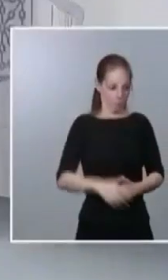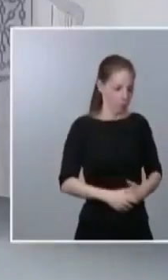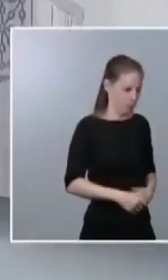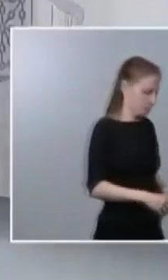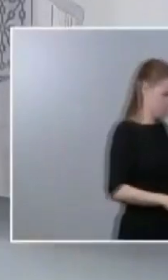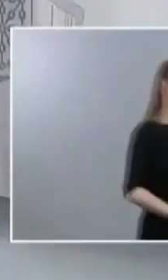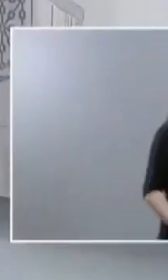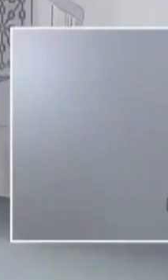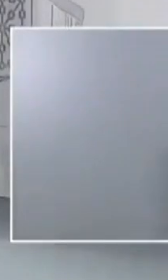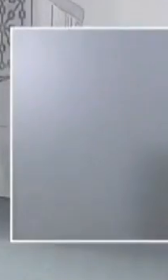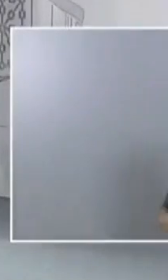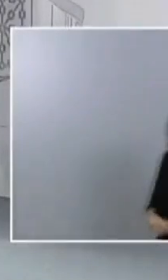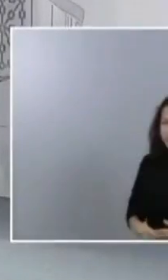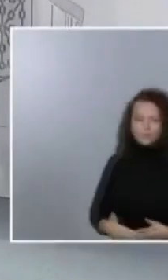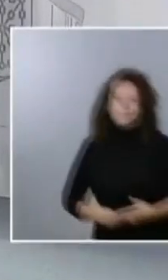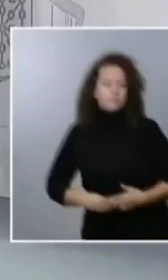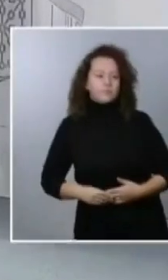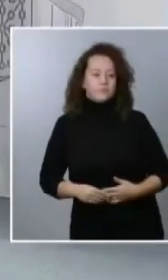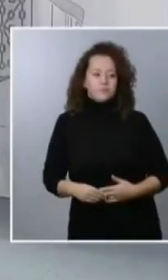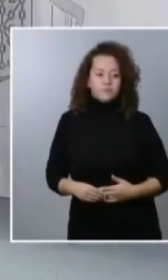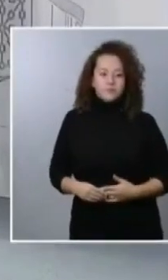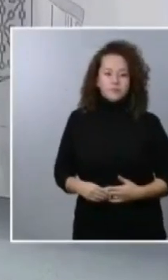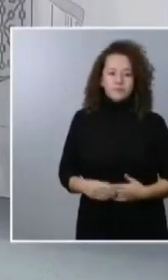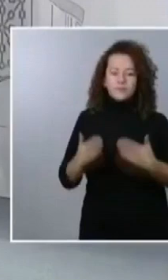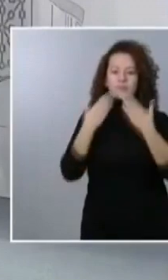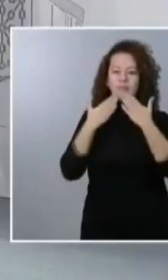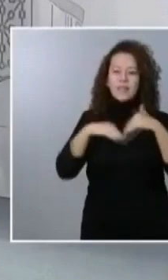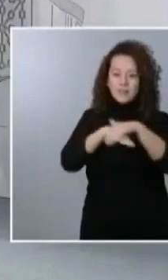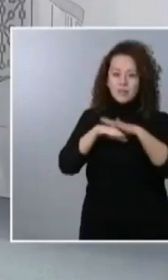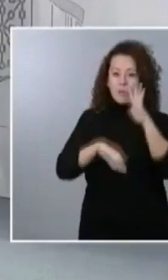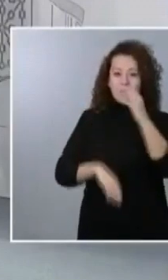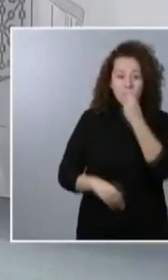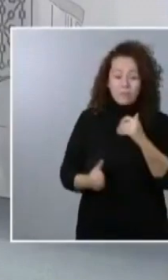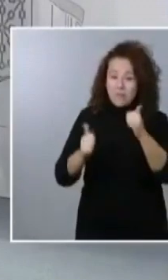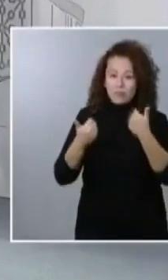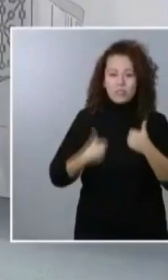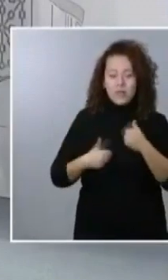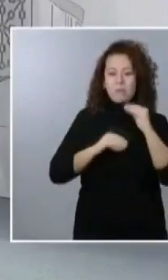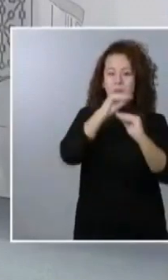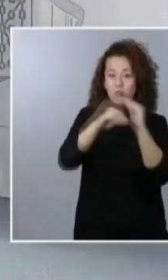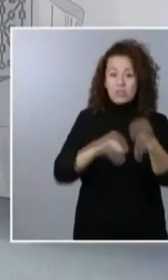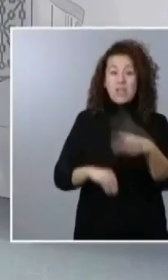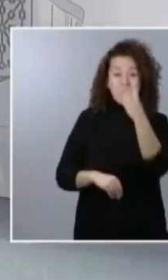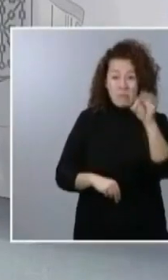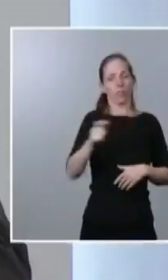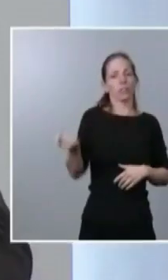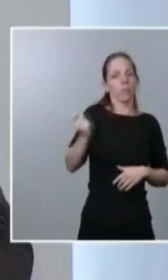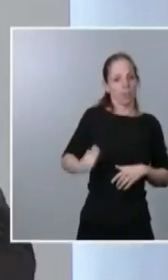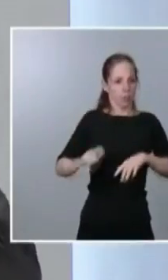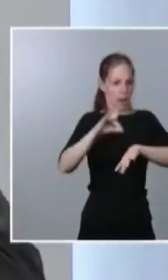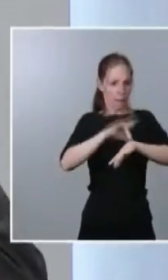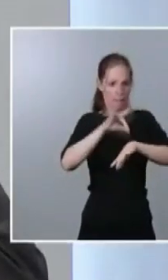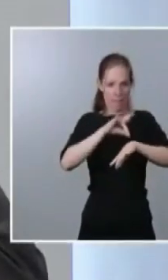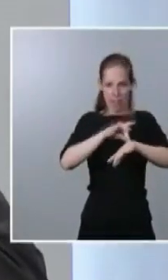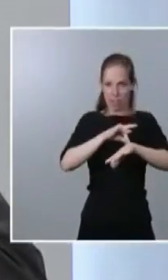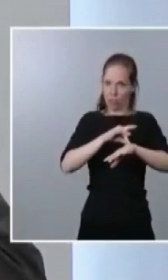También ha dicho que las vacunas se repartirán al mismo tiempo entre todos los países miembros y de manera proporcional a su población. También